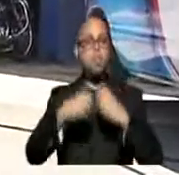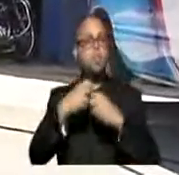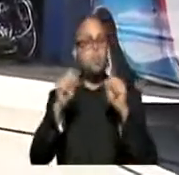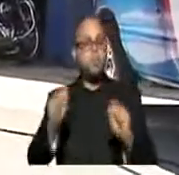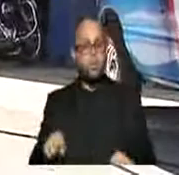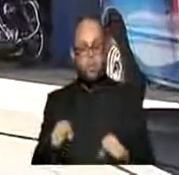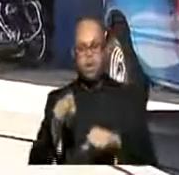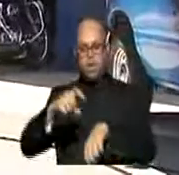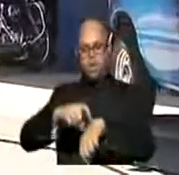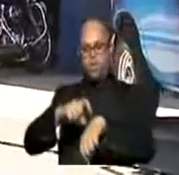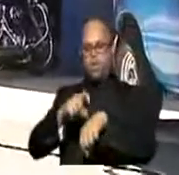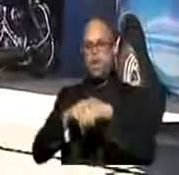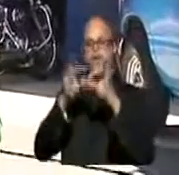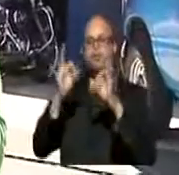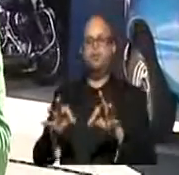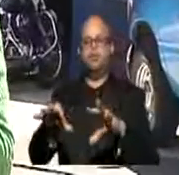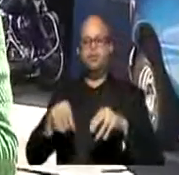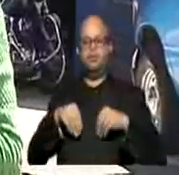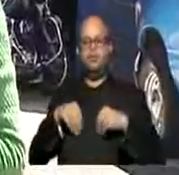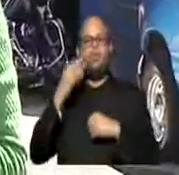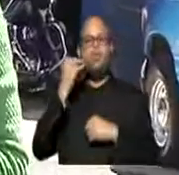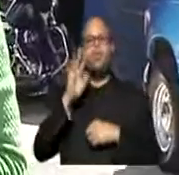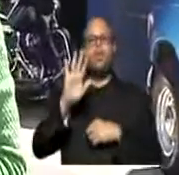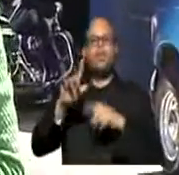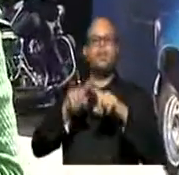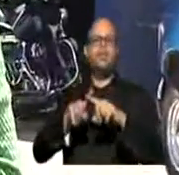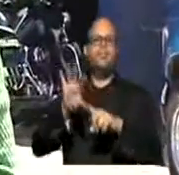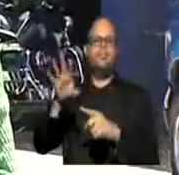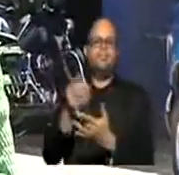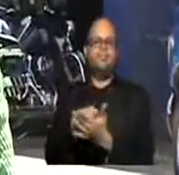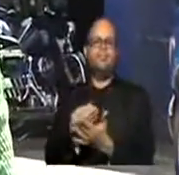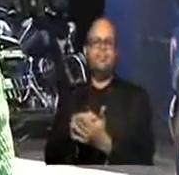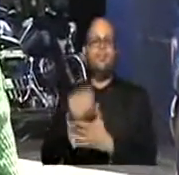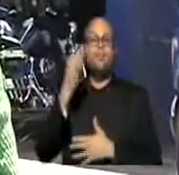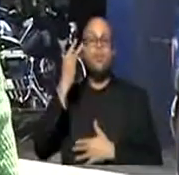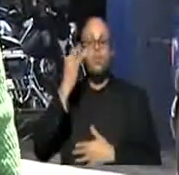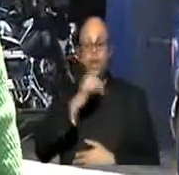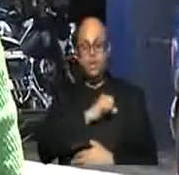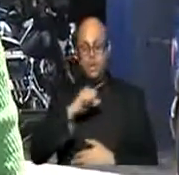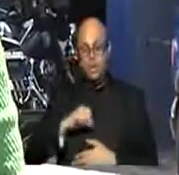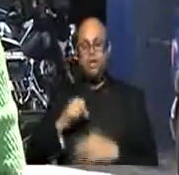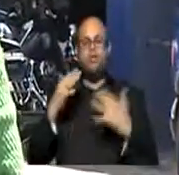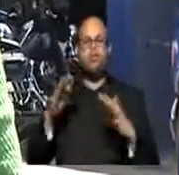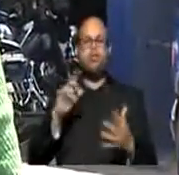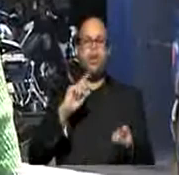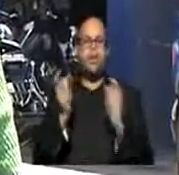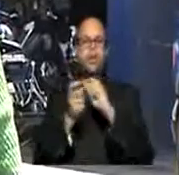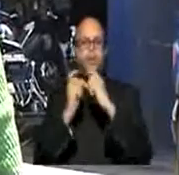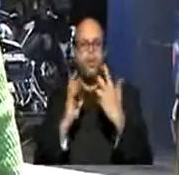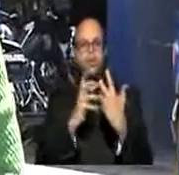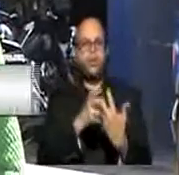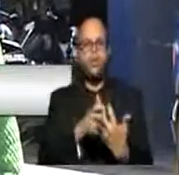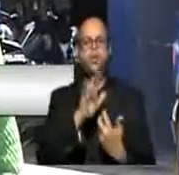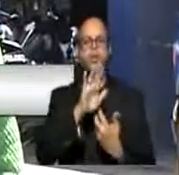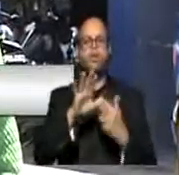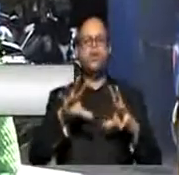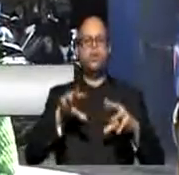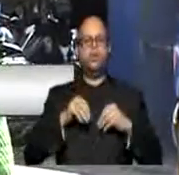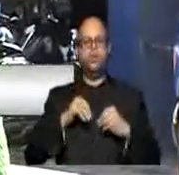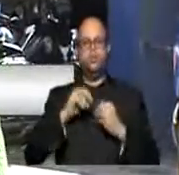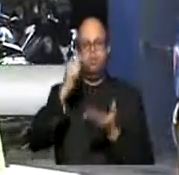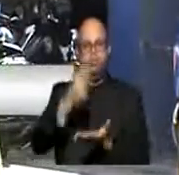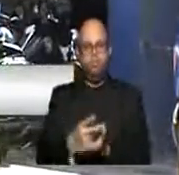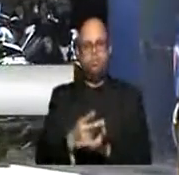por la cuestión salarial, ya que en el Senado se ha condicionado su confirmación en el